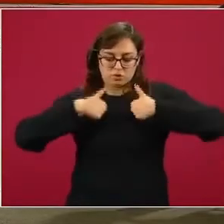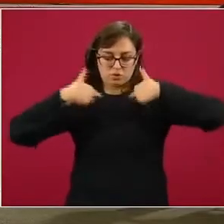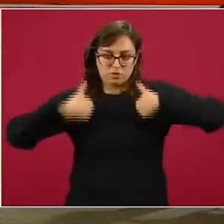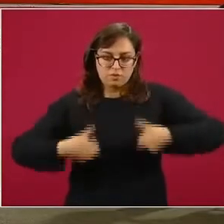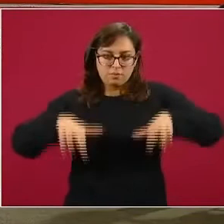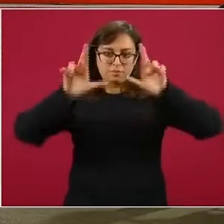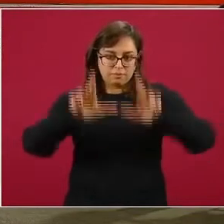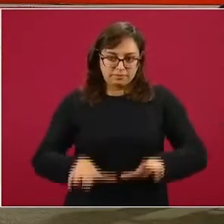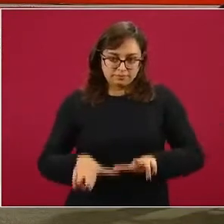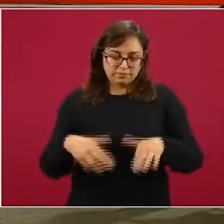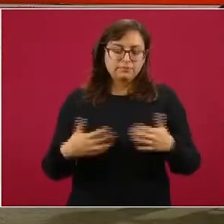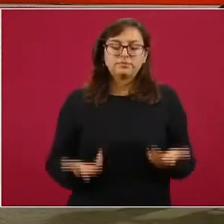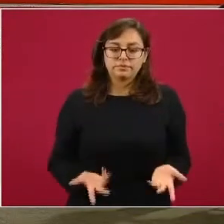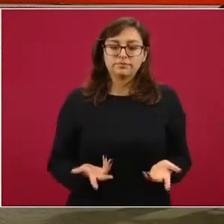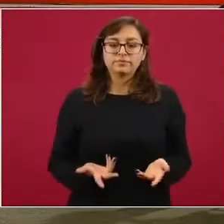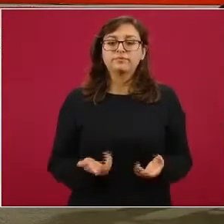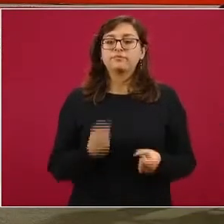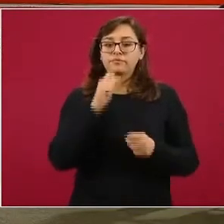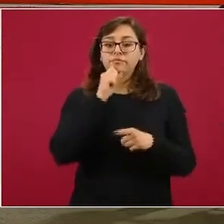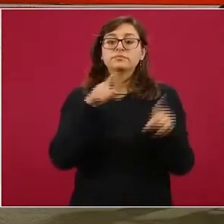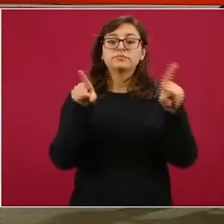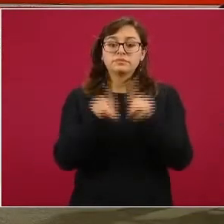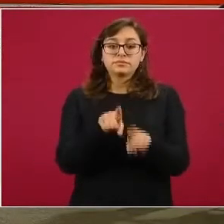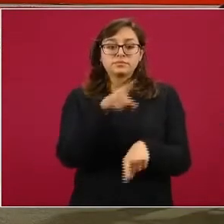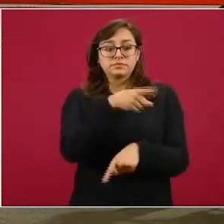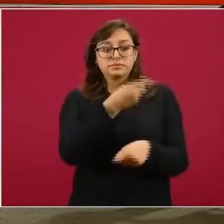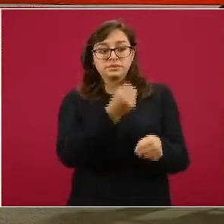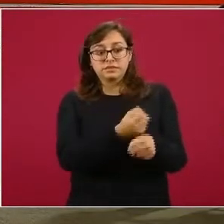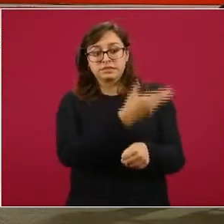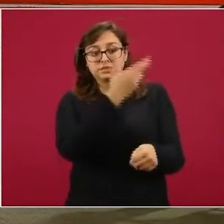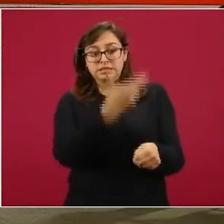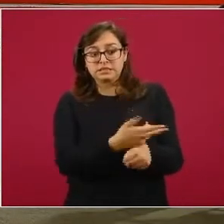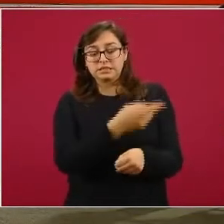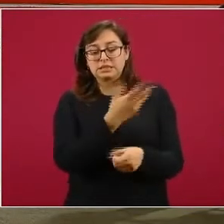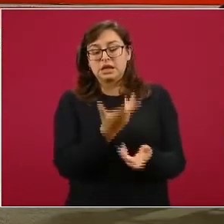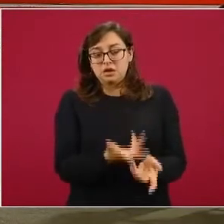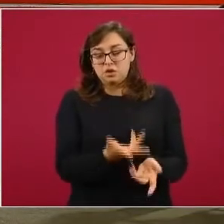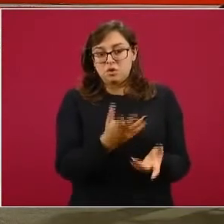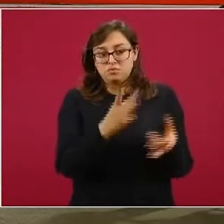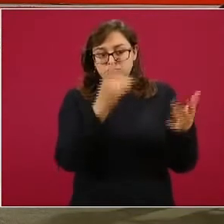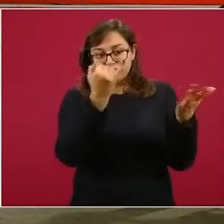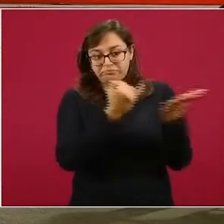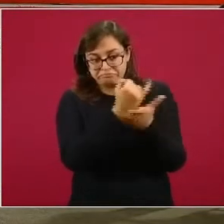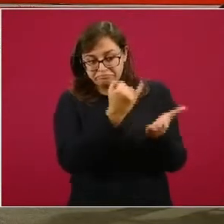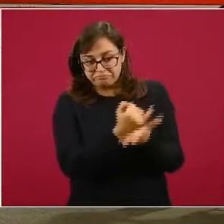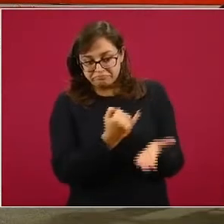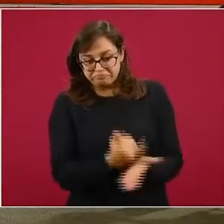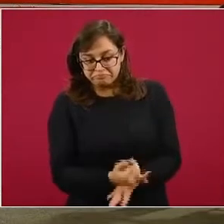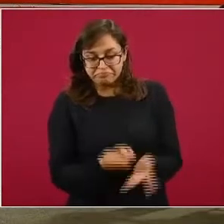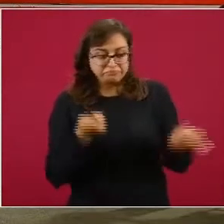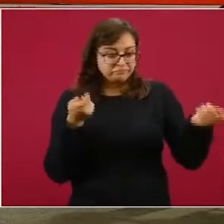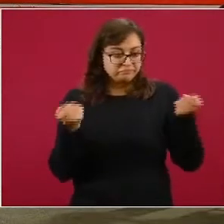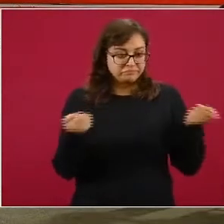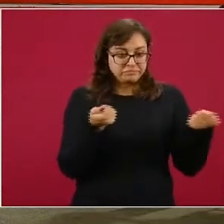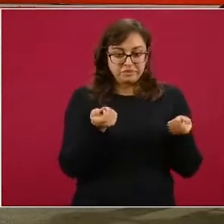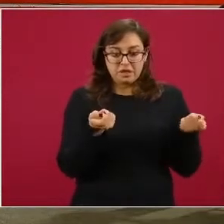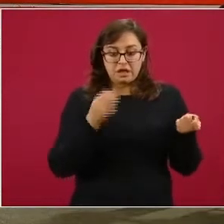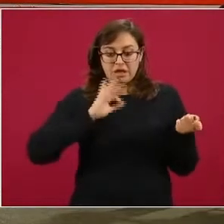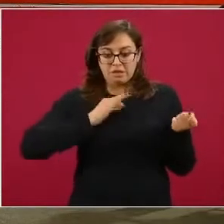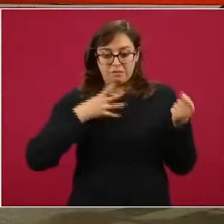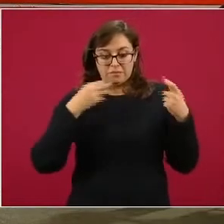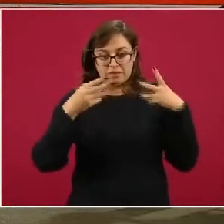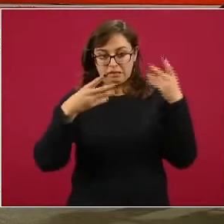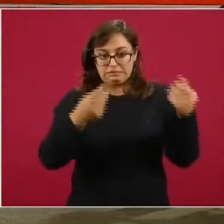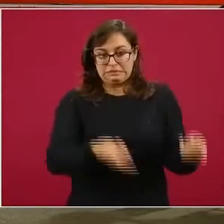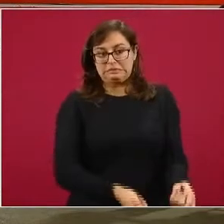las disposiciones que nuestro secretario, el doctor Alcocer, va estableciendo para la conducción de la epidemia. En